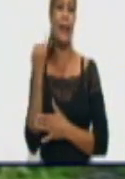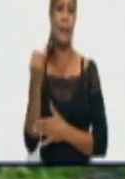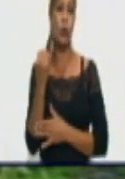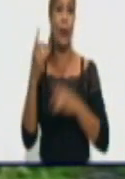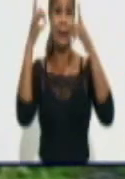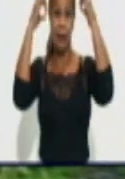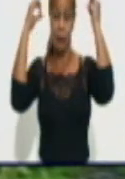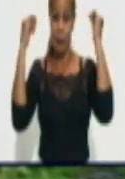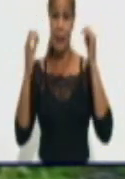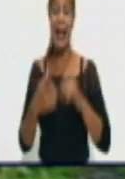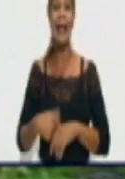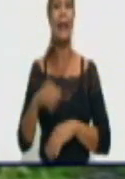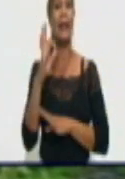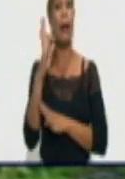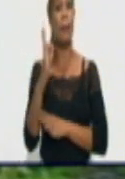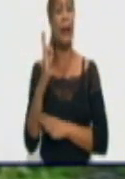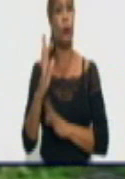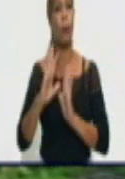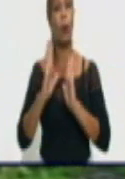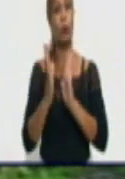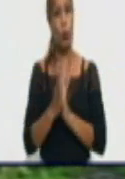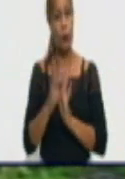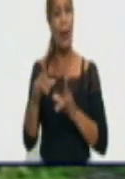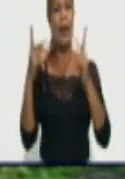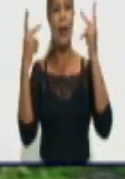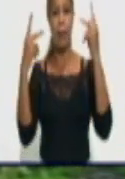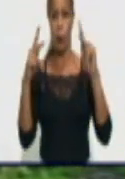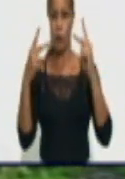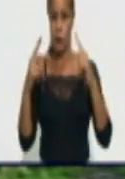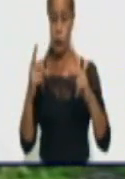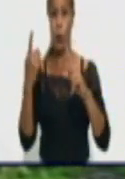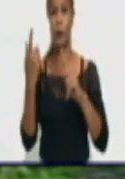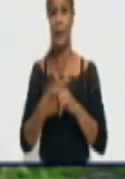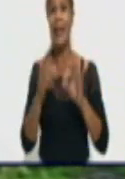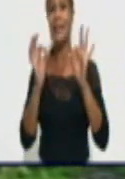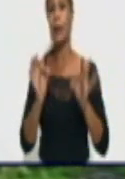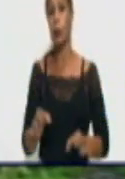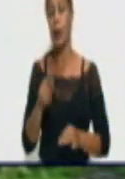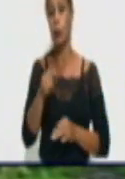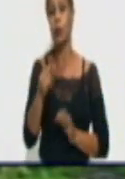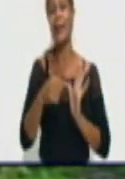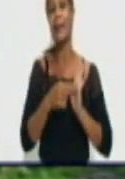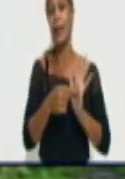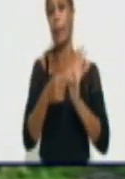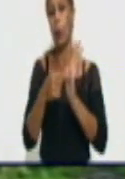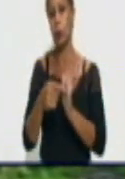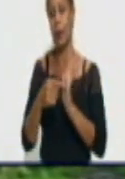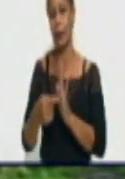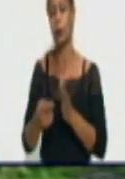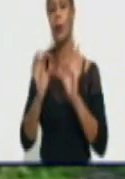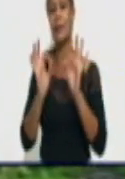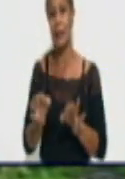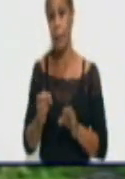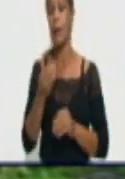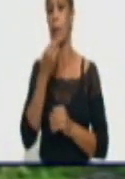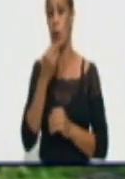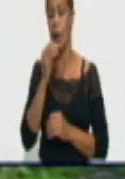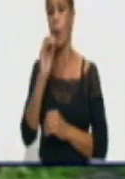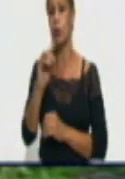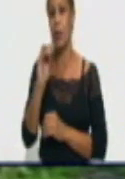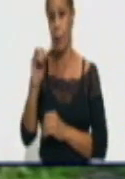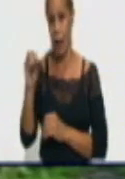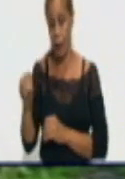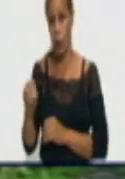el respeto absoluto por esa digna profesión y la seguridad que continuarán demostrando que con ustedes contamos siempre para dar amor,